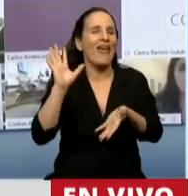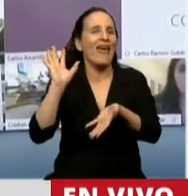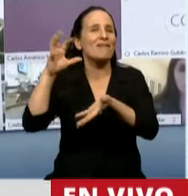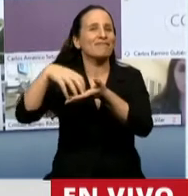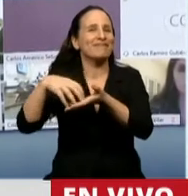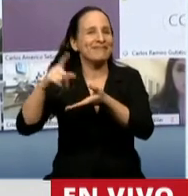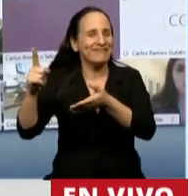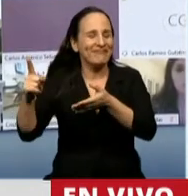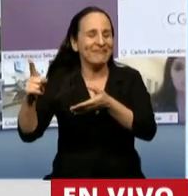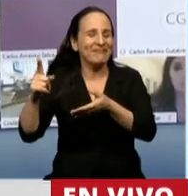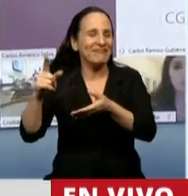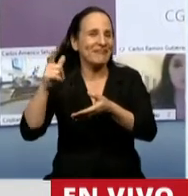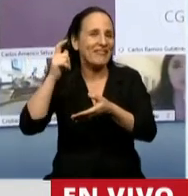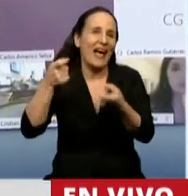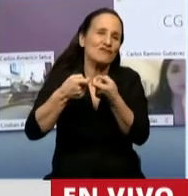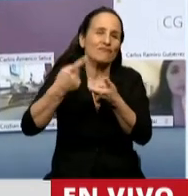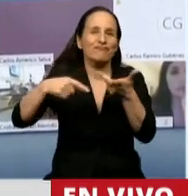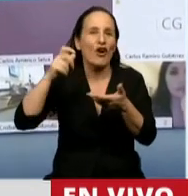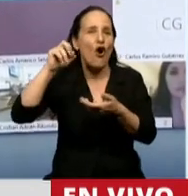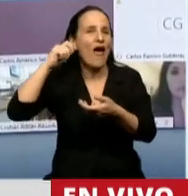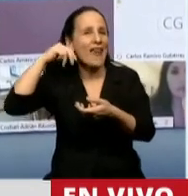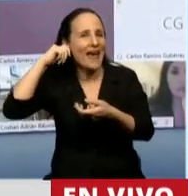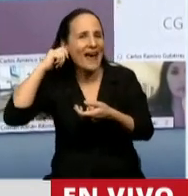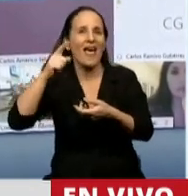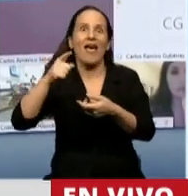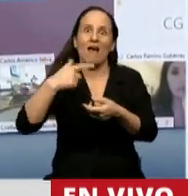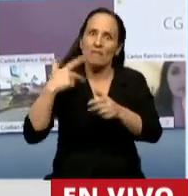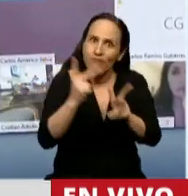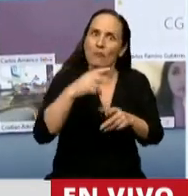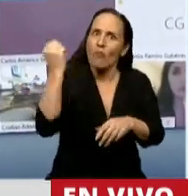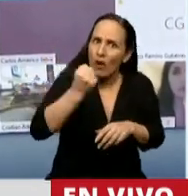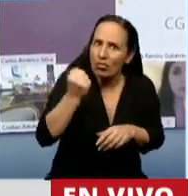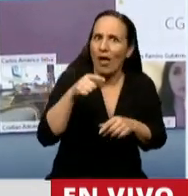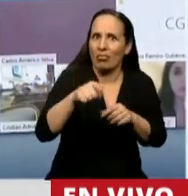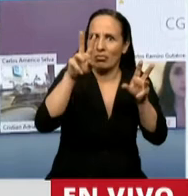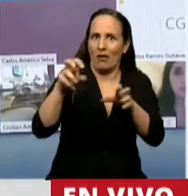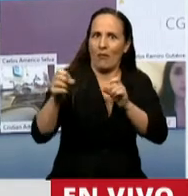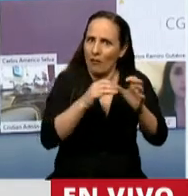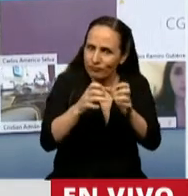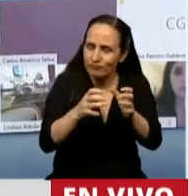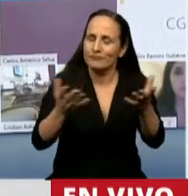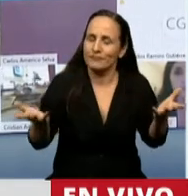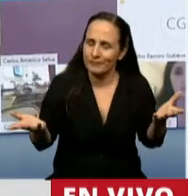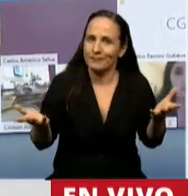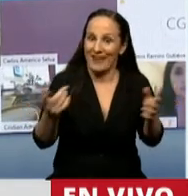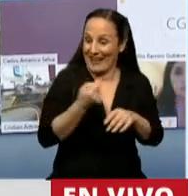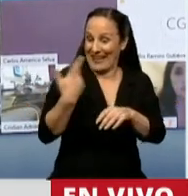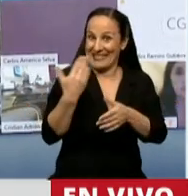que nos plantearon distintos temas y la importancia de este tratamiento. Como decía recién el diputado preopinante,